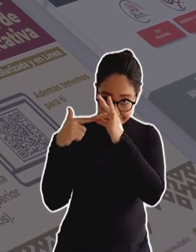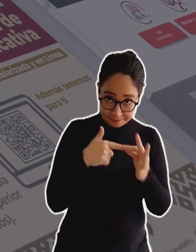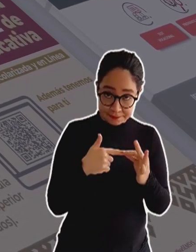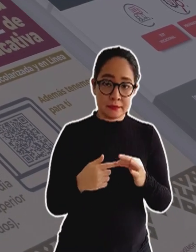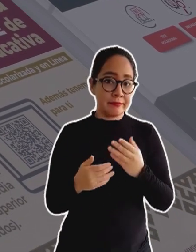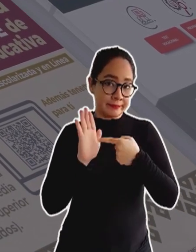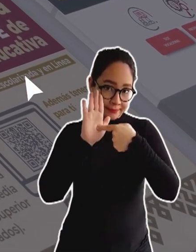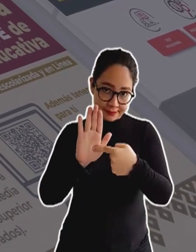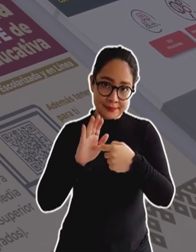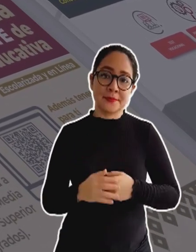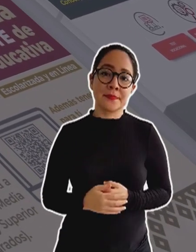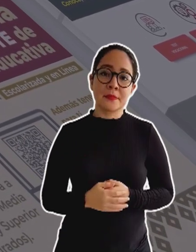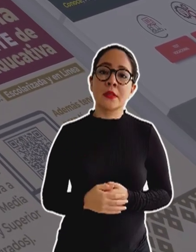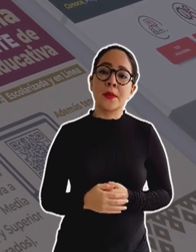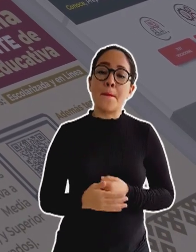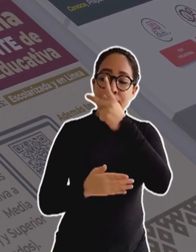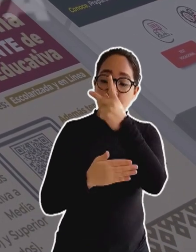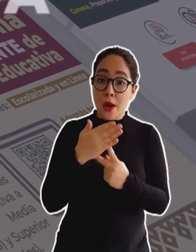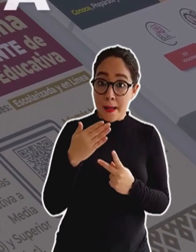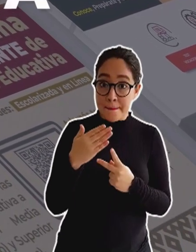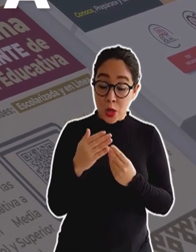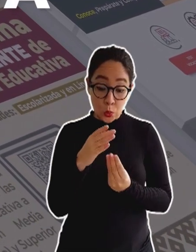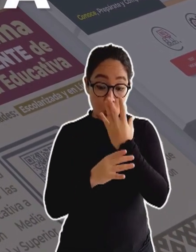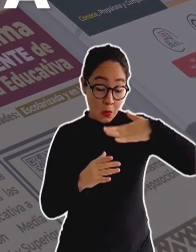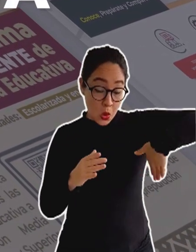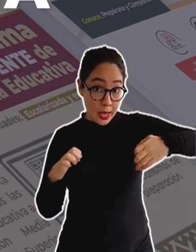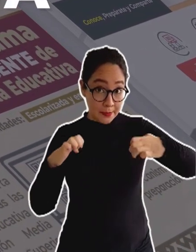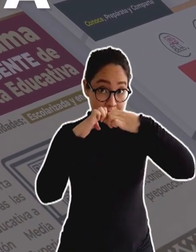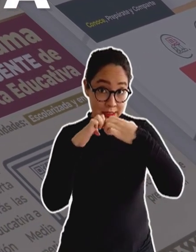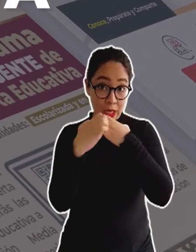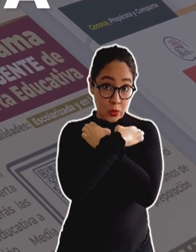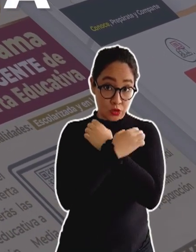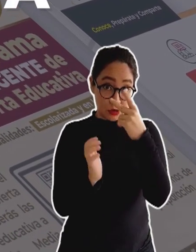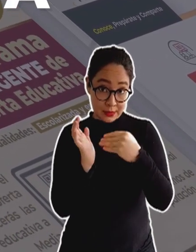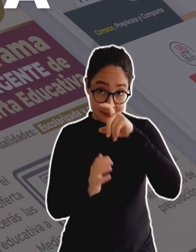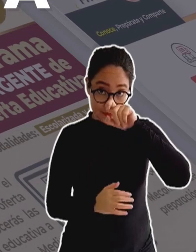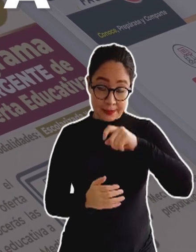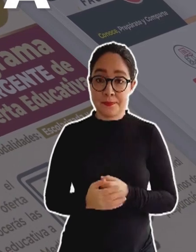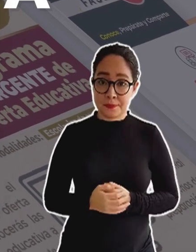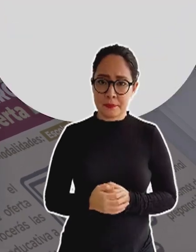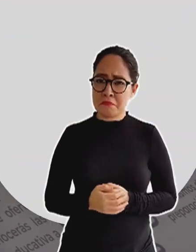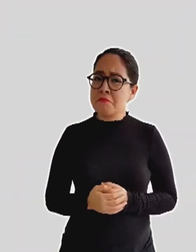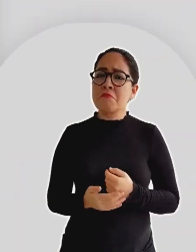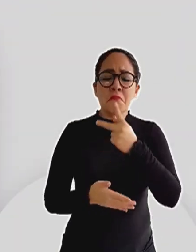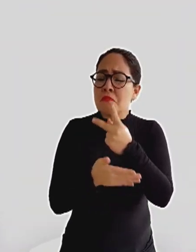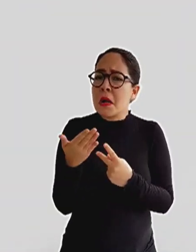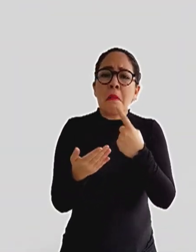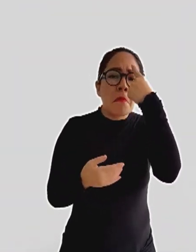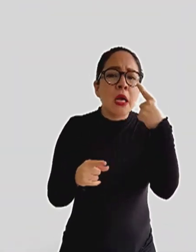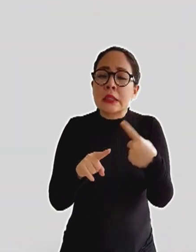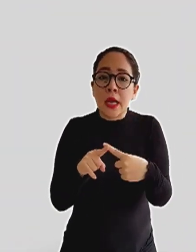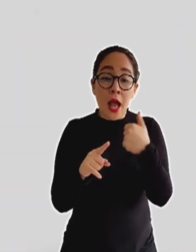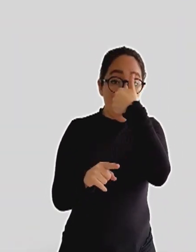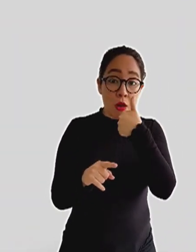presenta El Programa Emergente de Oferta Educativa 2020 Este